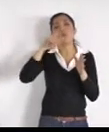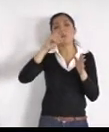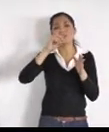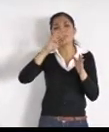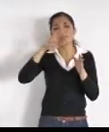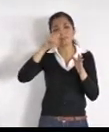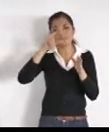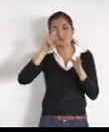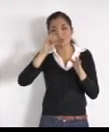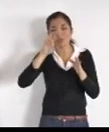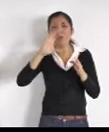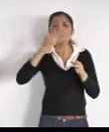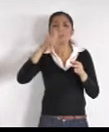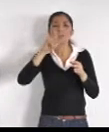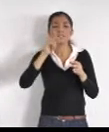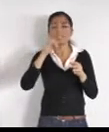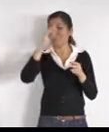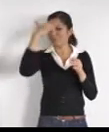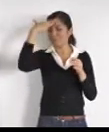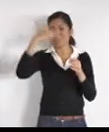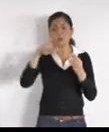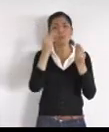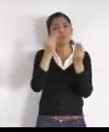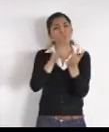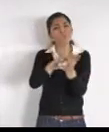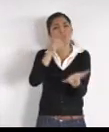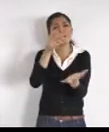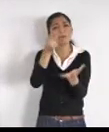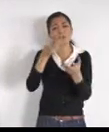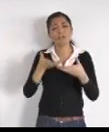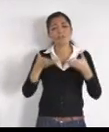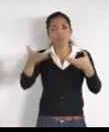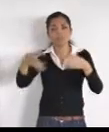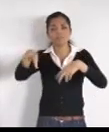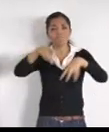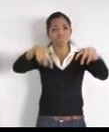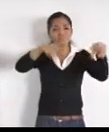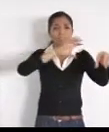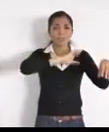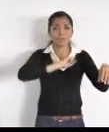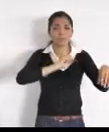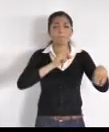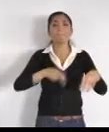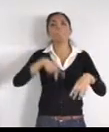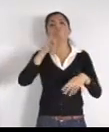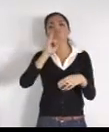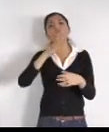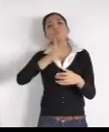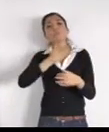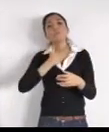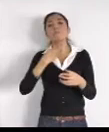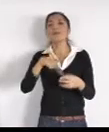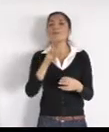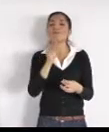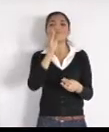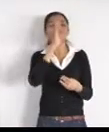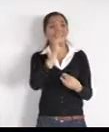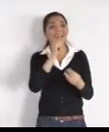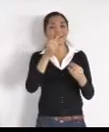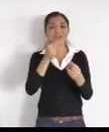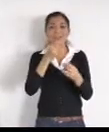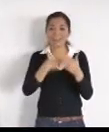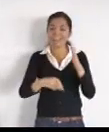en estas zonas, si vamos, la verdad es que, no nos damos abasto, te pediré que me pases tus datos, para poder ubicar, al perro que nos